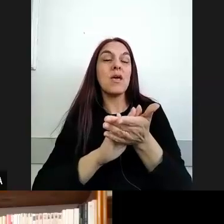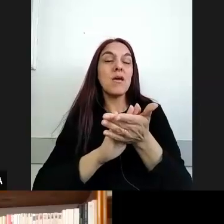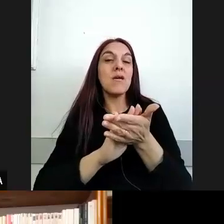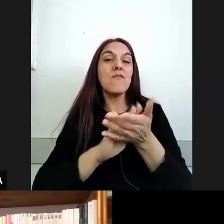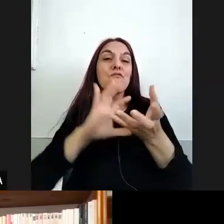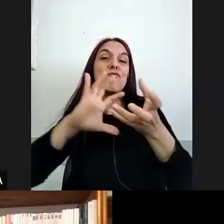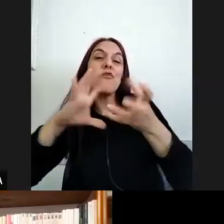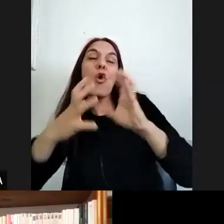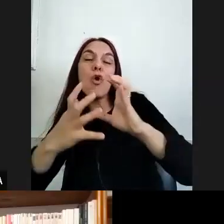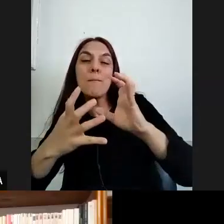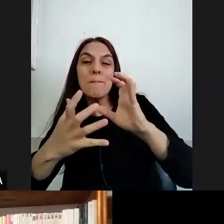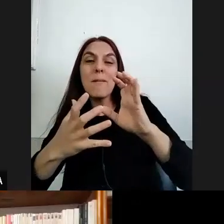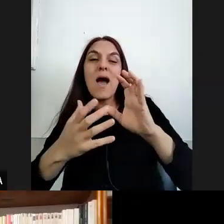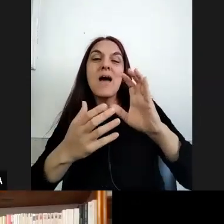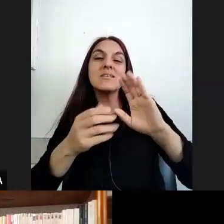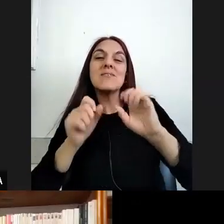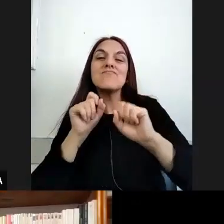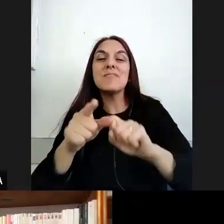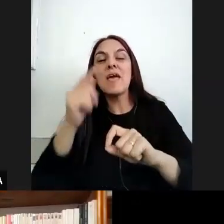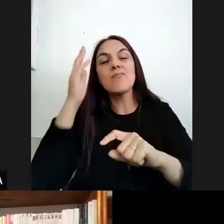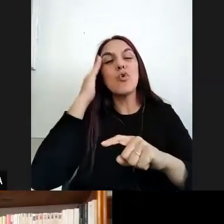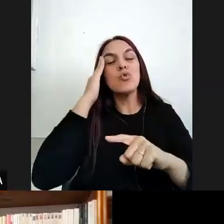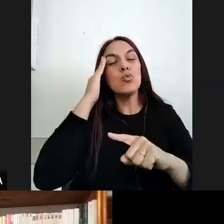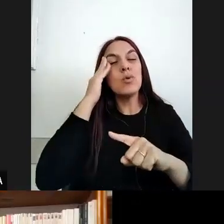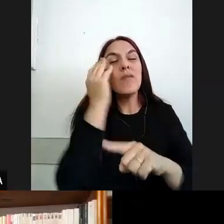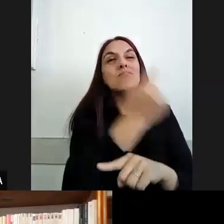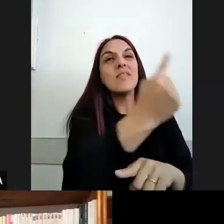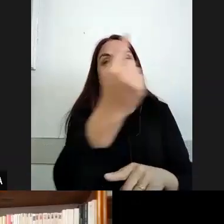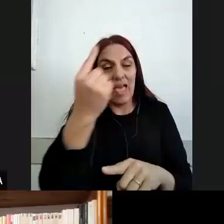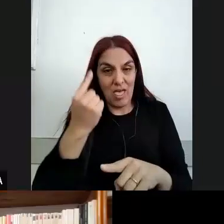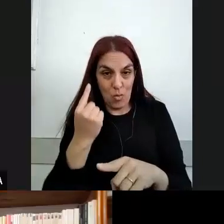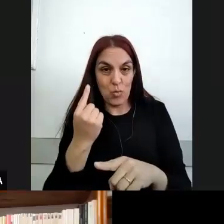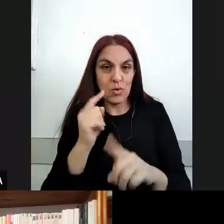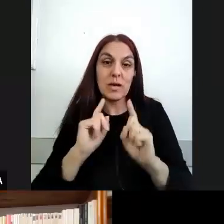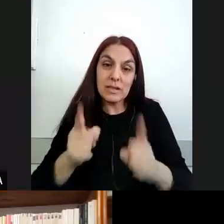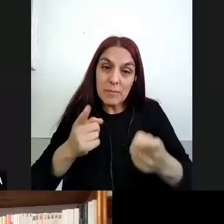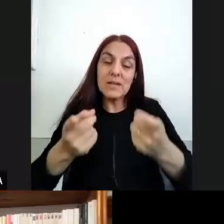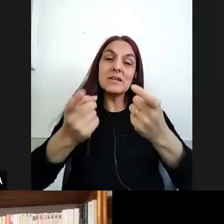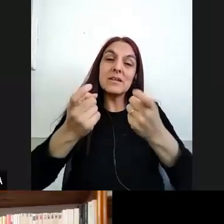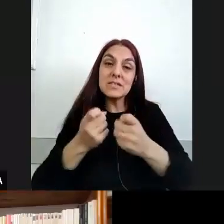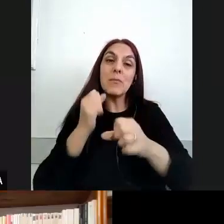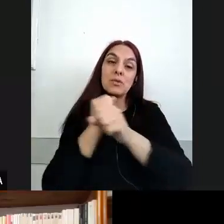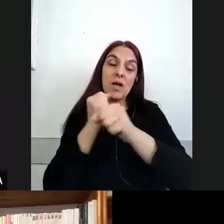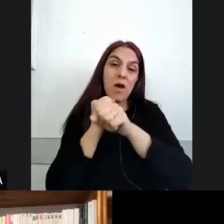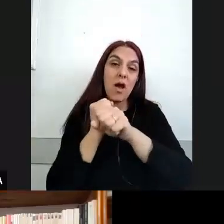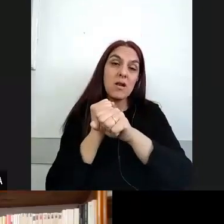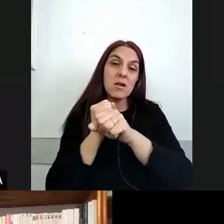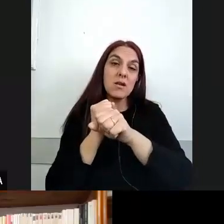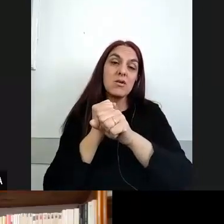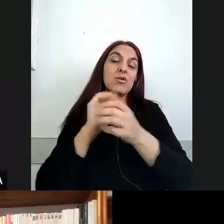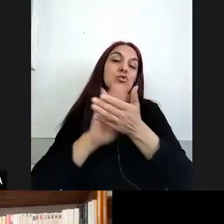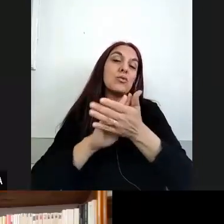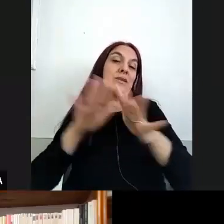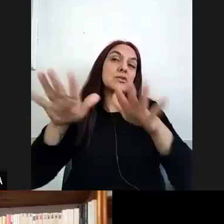formas ¿no? de producción cultural de los colectivos que exigen también poder trabajar ¿no? sobre algunas